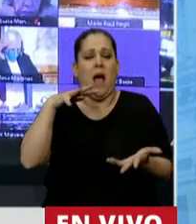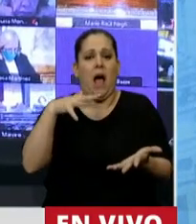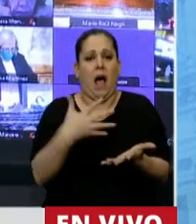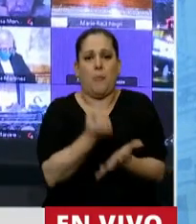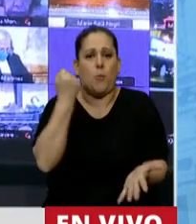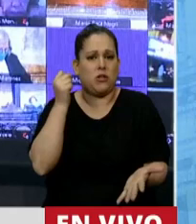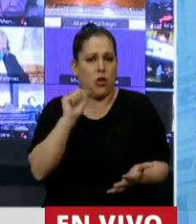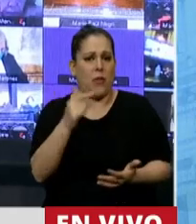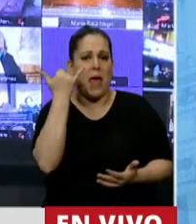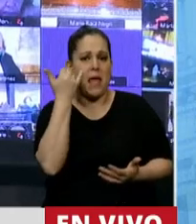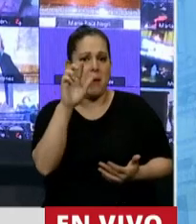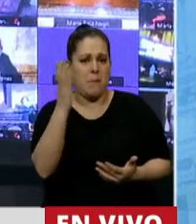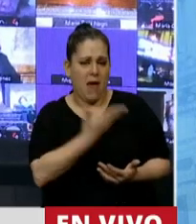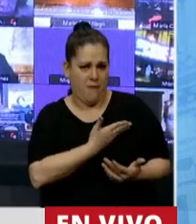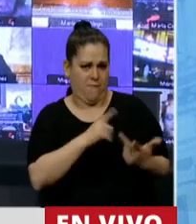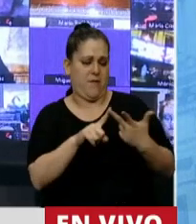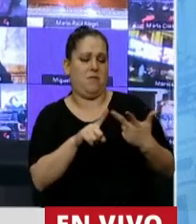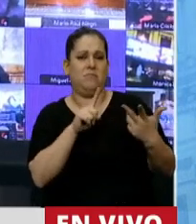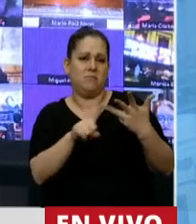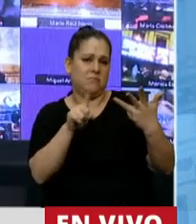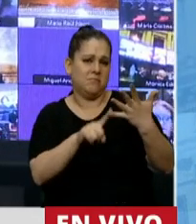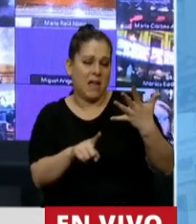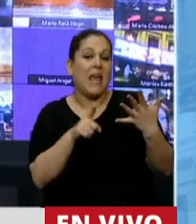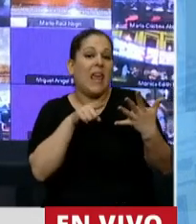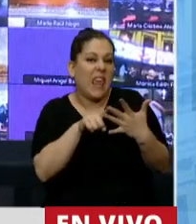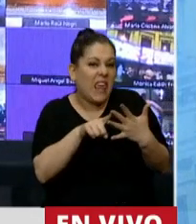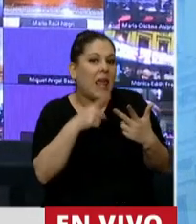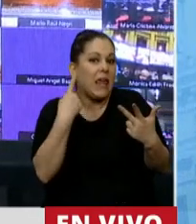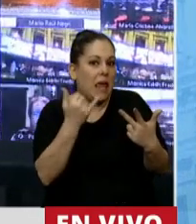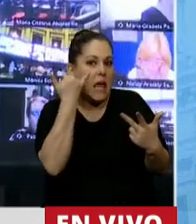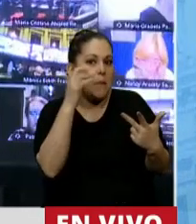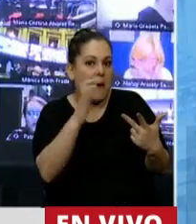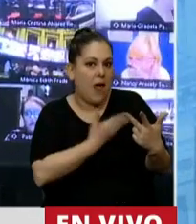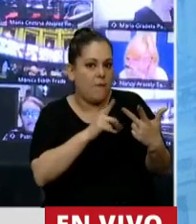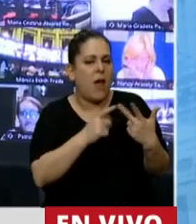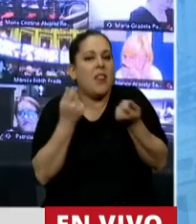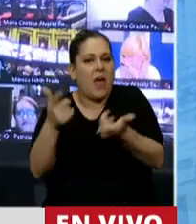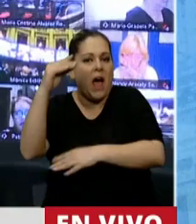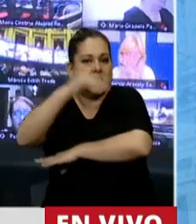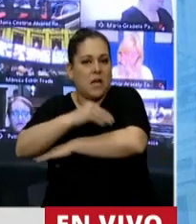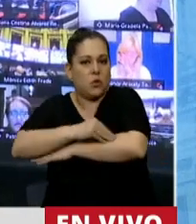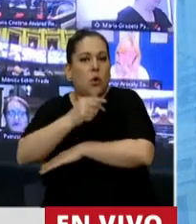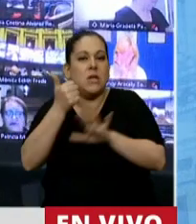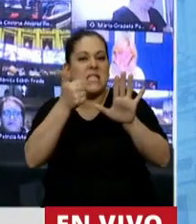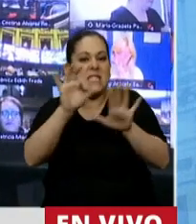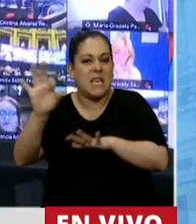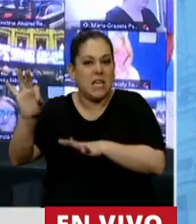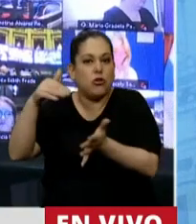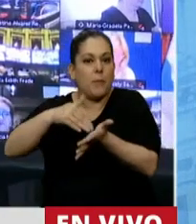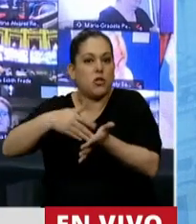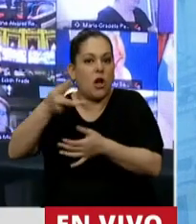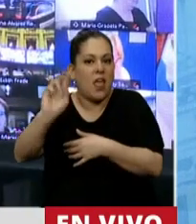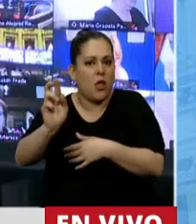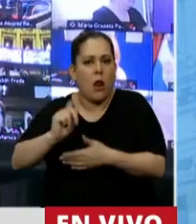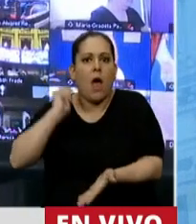más de 5.000 millones de dólares. ¿Qué le dio a la provincia de Santa Cruz? 600 millones de dólares que no se sabe